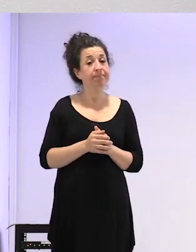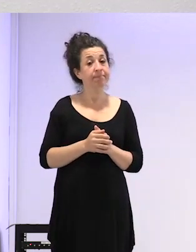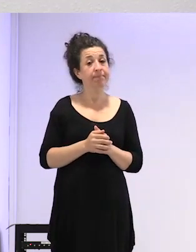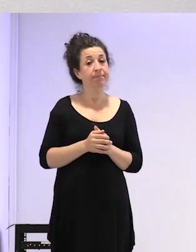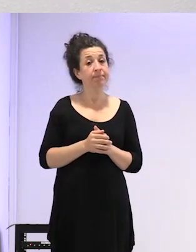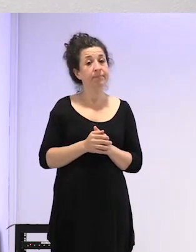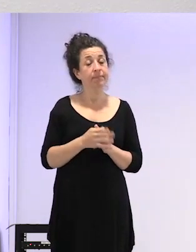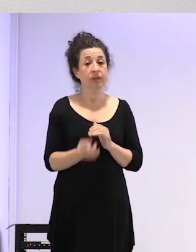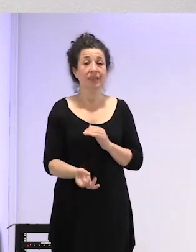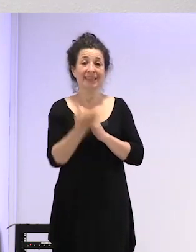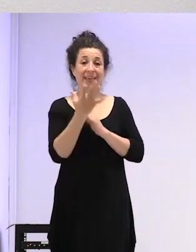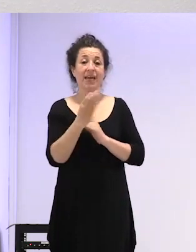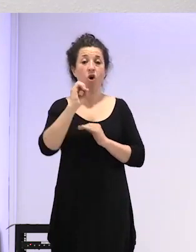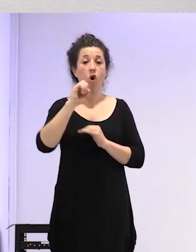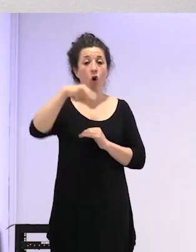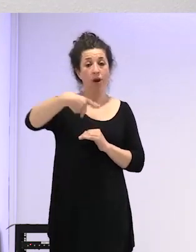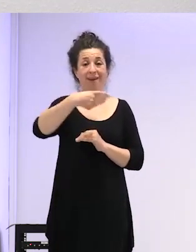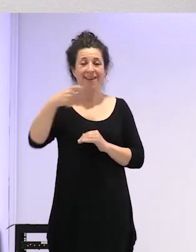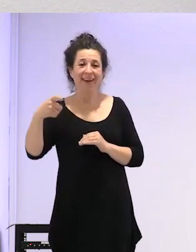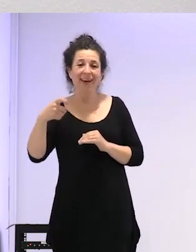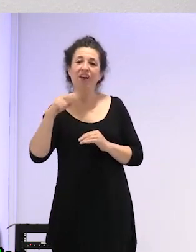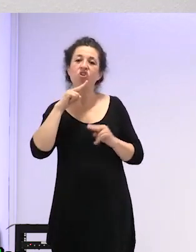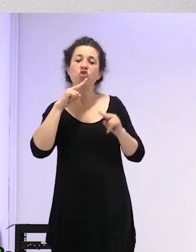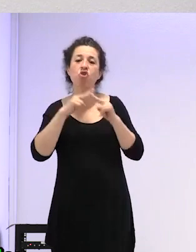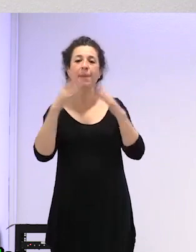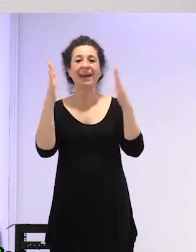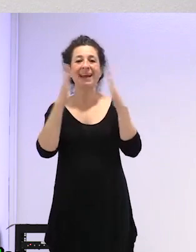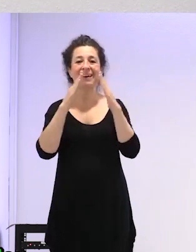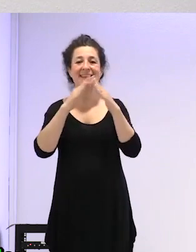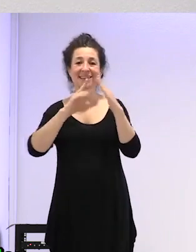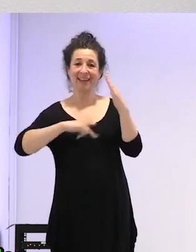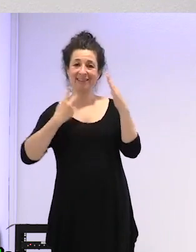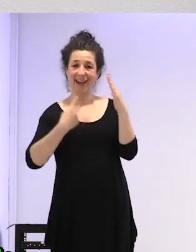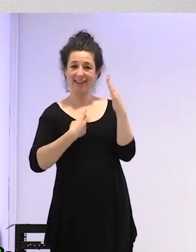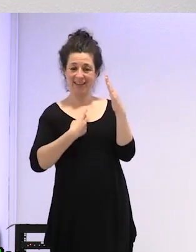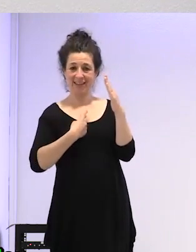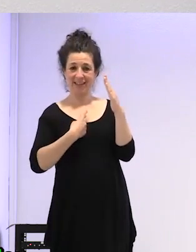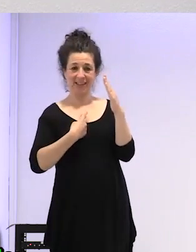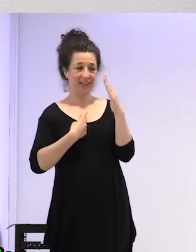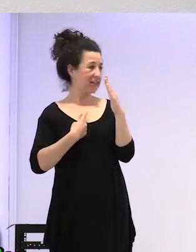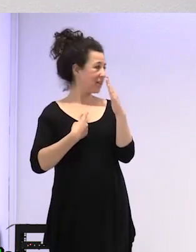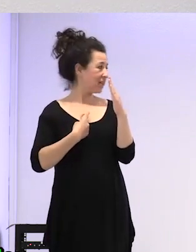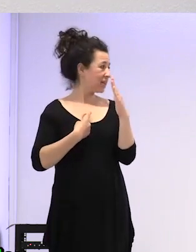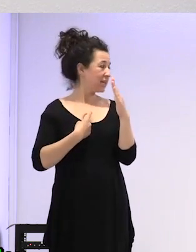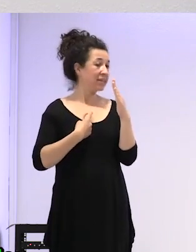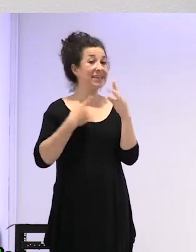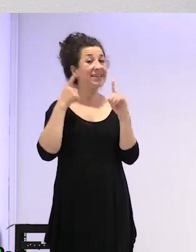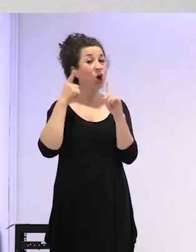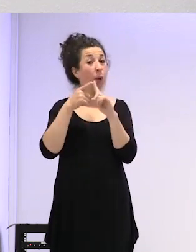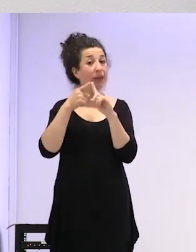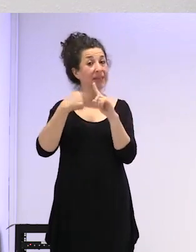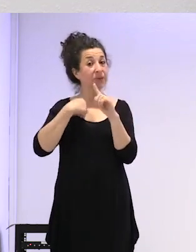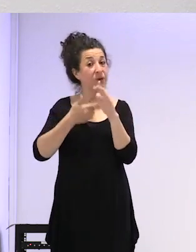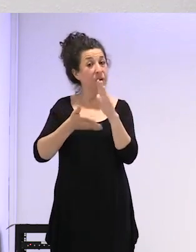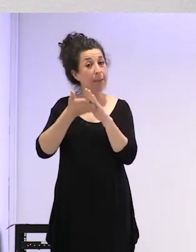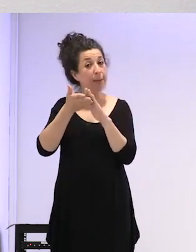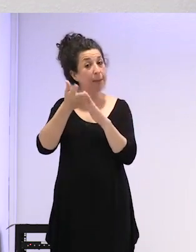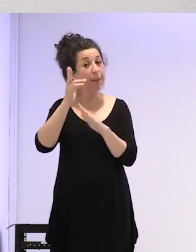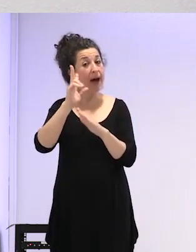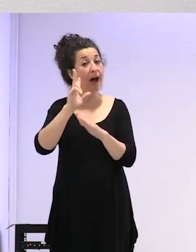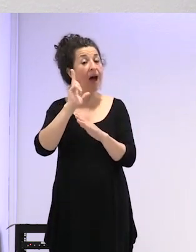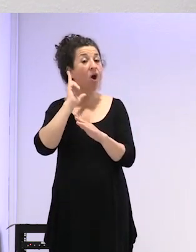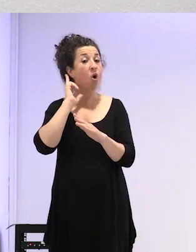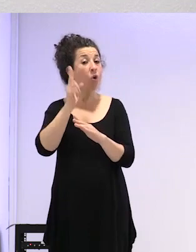ONG que se llama Casa Trans y de hecho Casa Trans es para que yo me vaya jubilando ya está